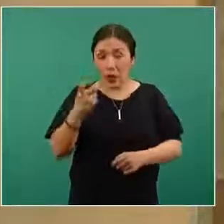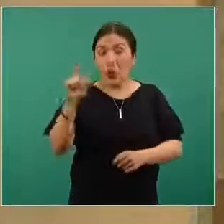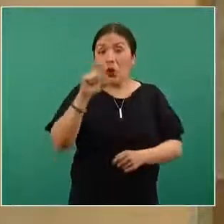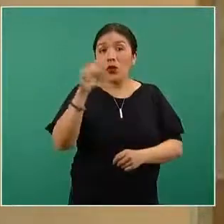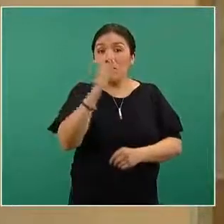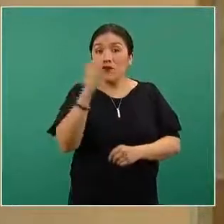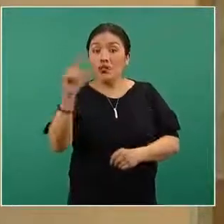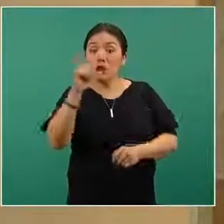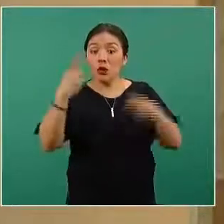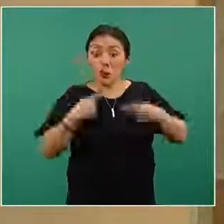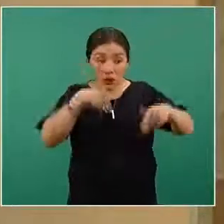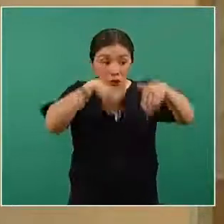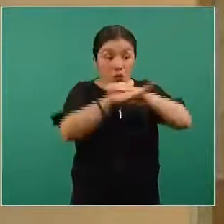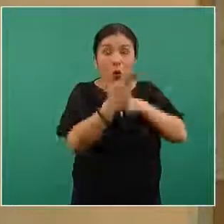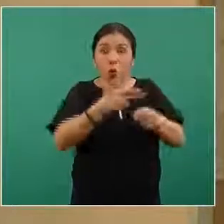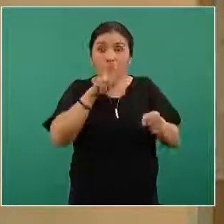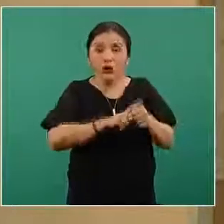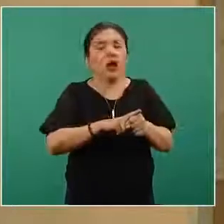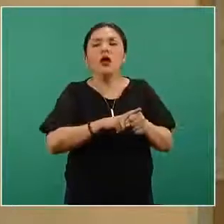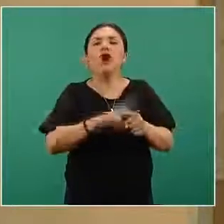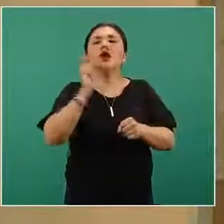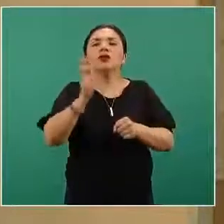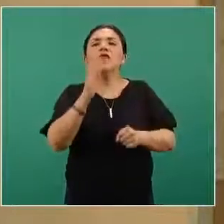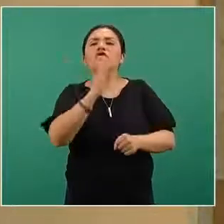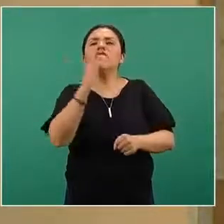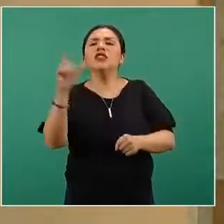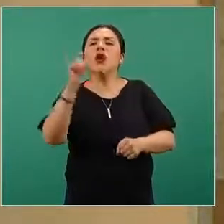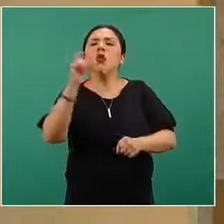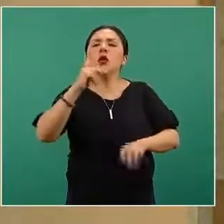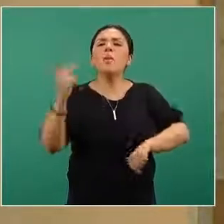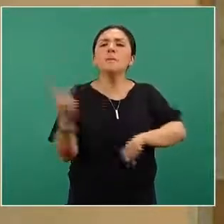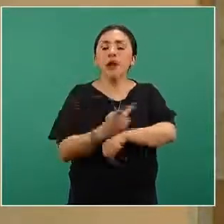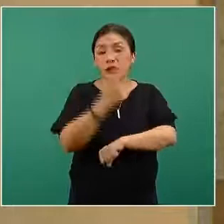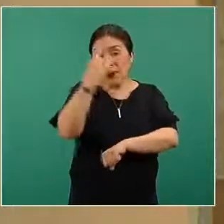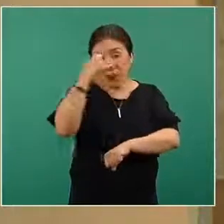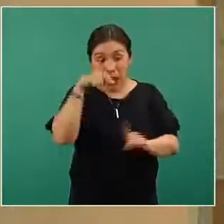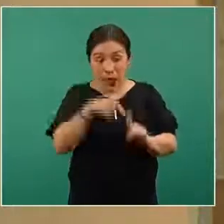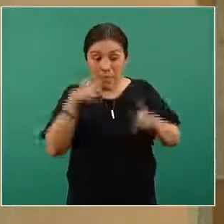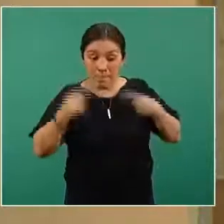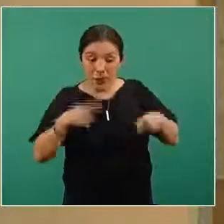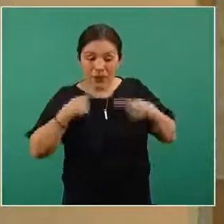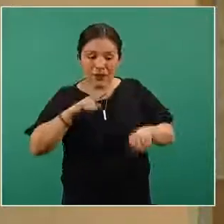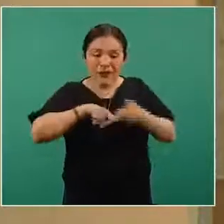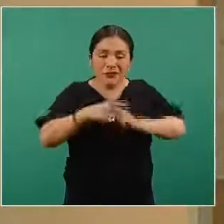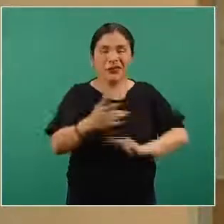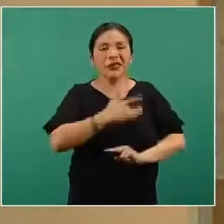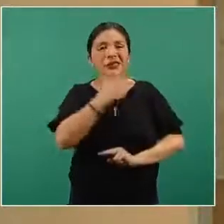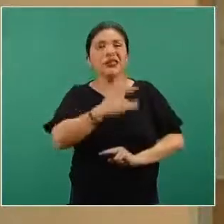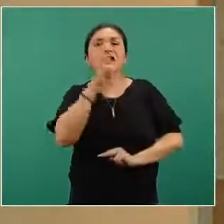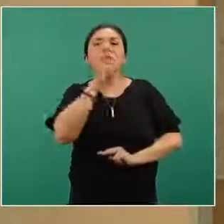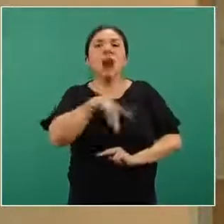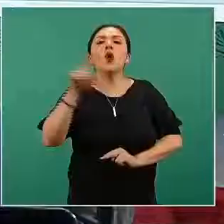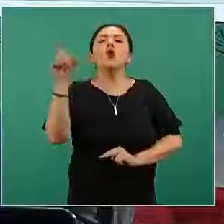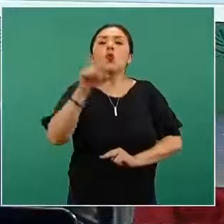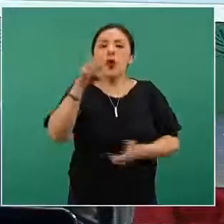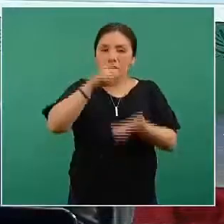fecha por la cual fue hospitalizado, pues la fecha de ocurrencia que también el paciente inició con sintomatología.